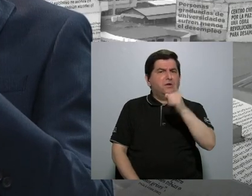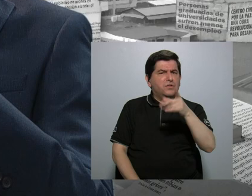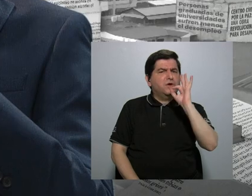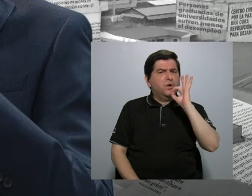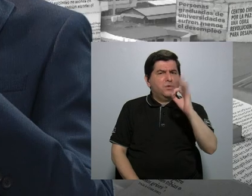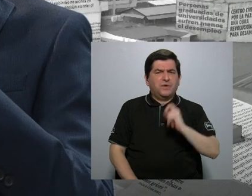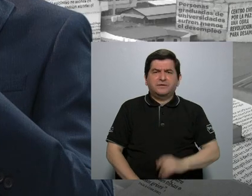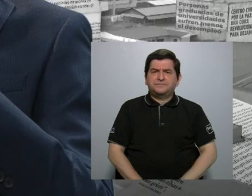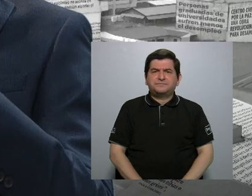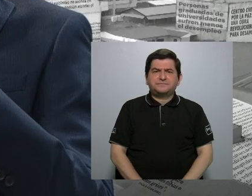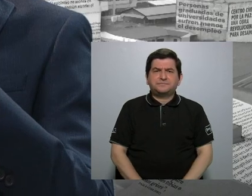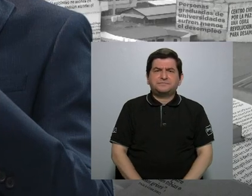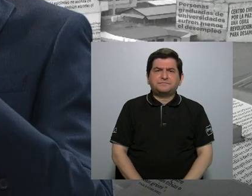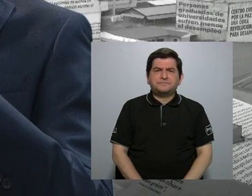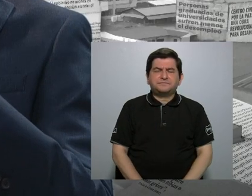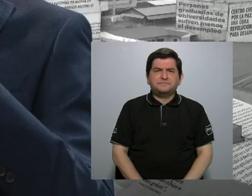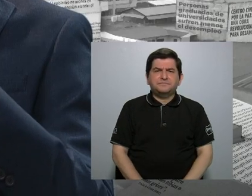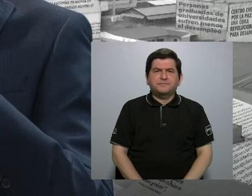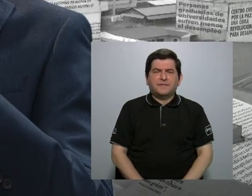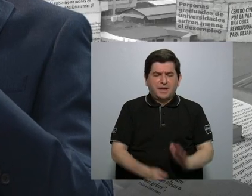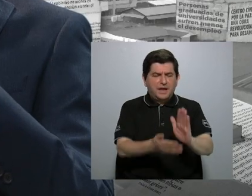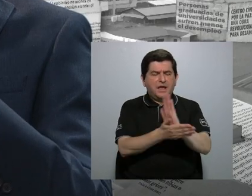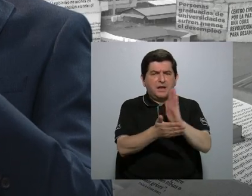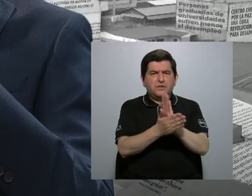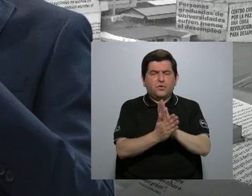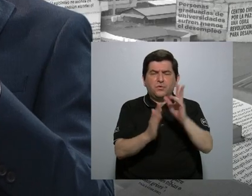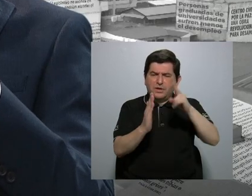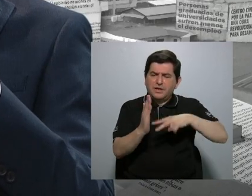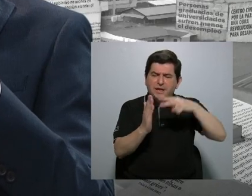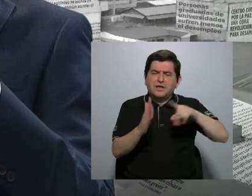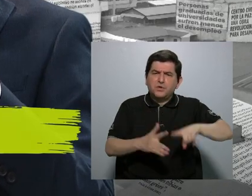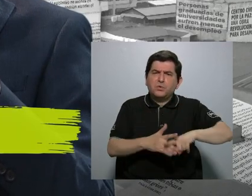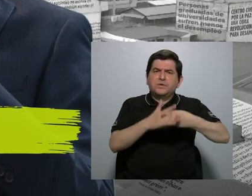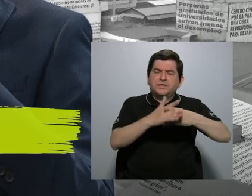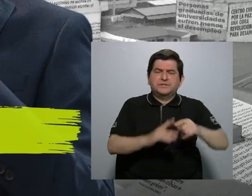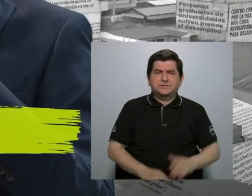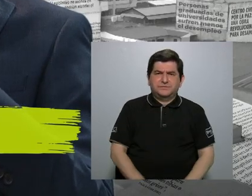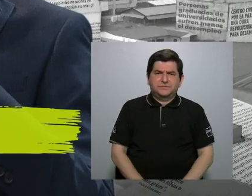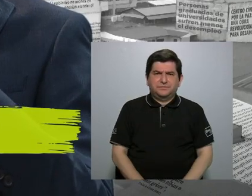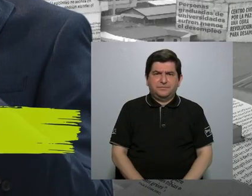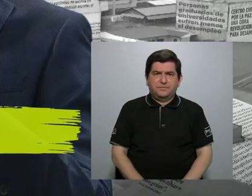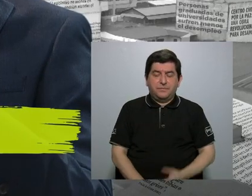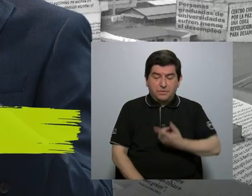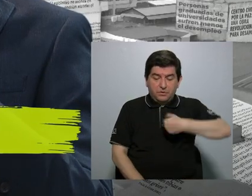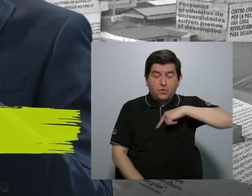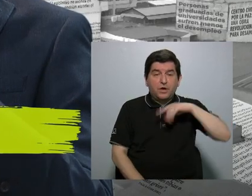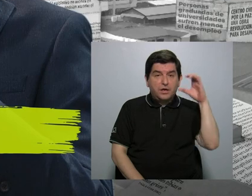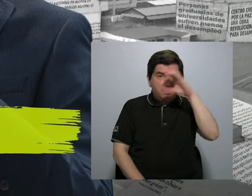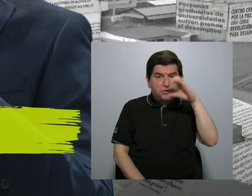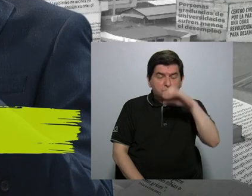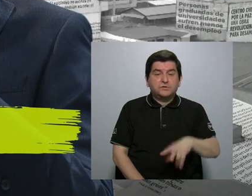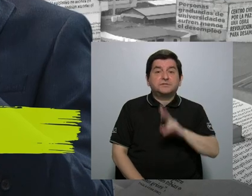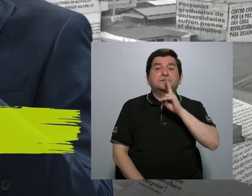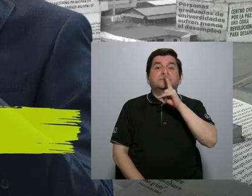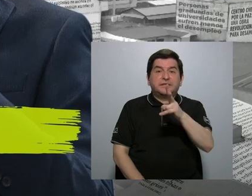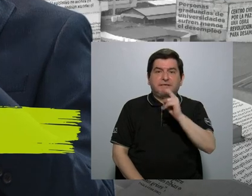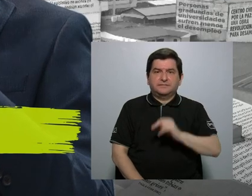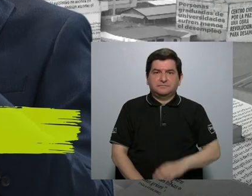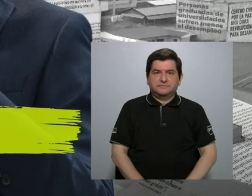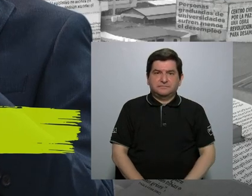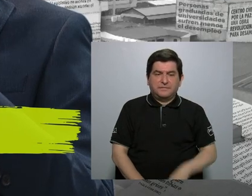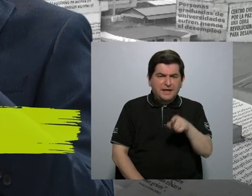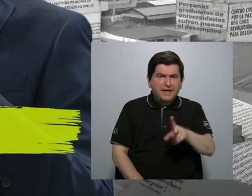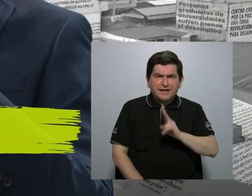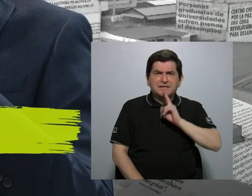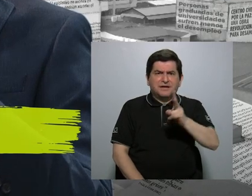el documento que nos leíste al principio, y es que lo que buscamos es la verdad. Y esa